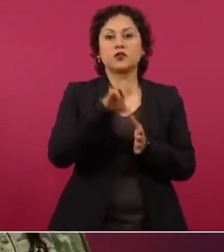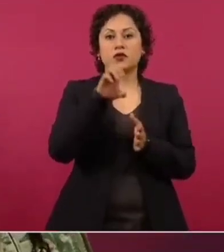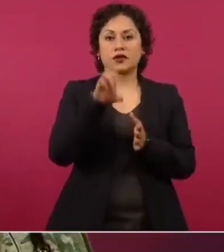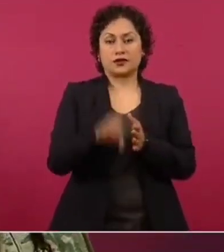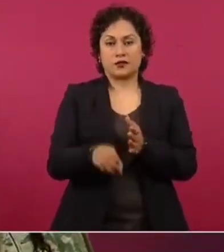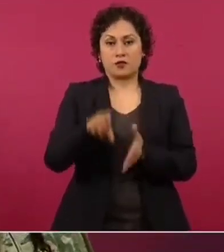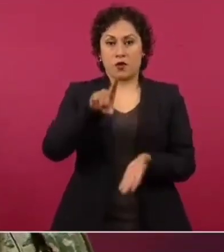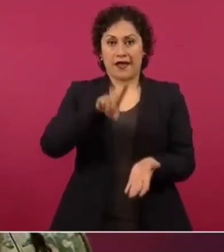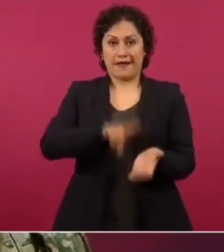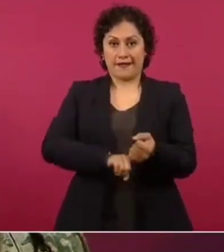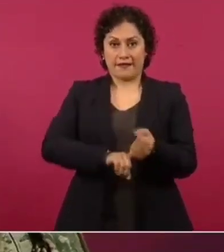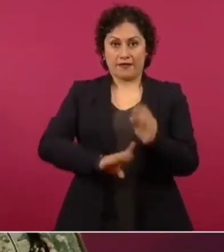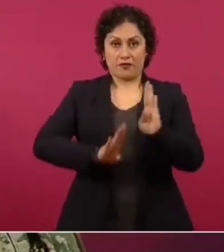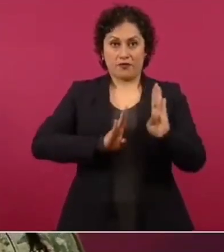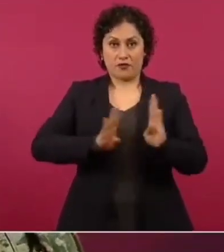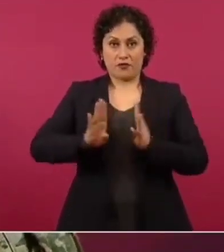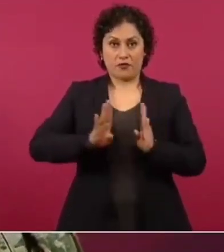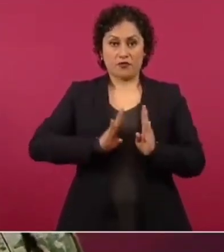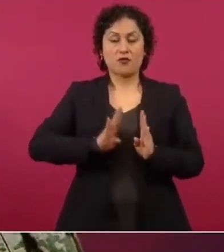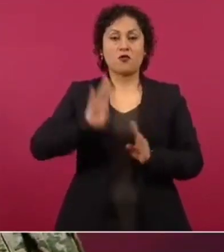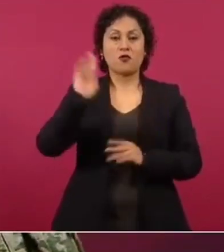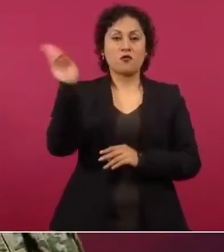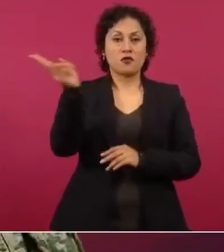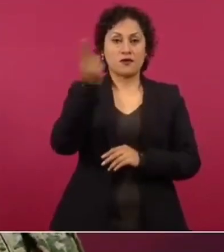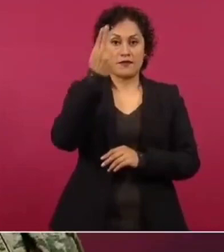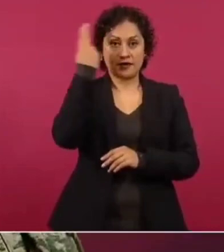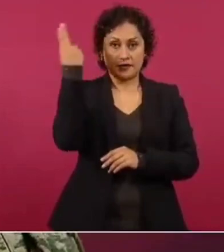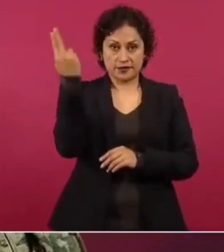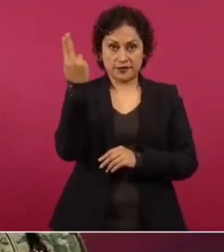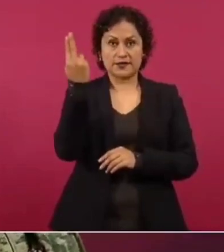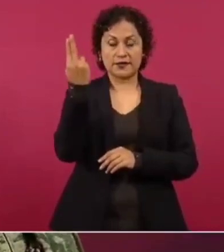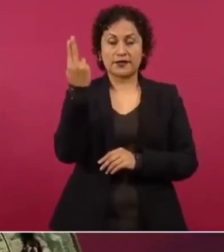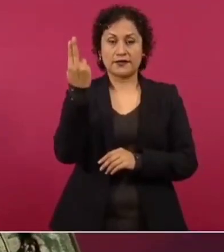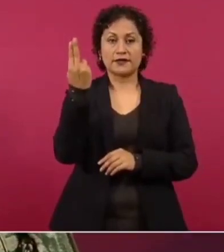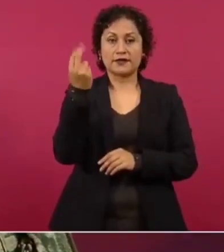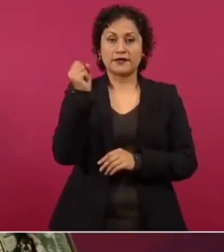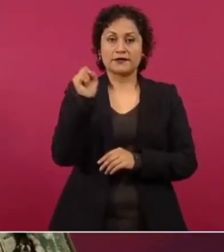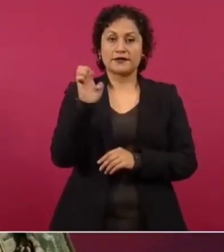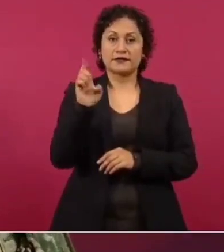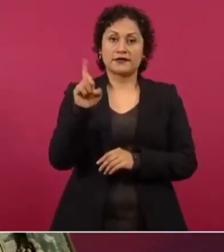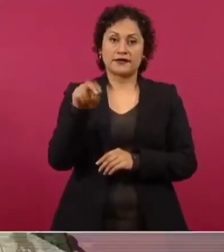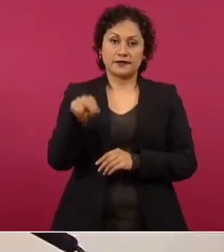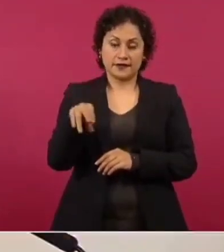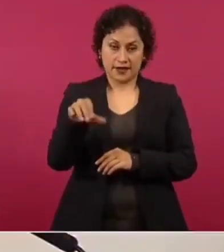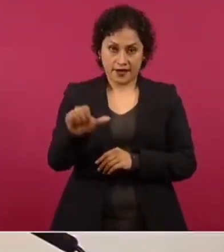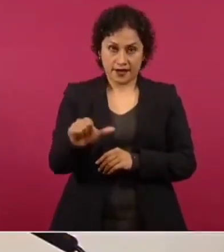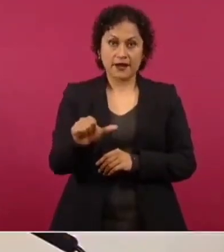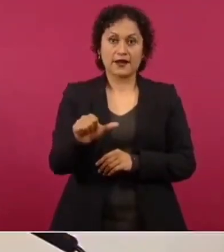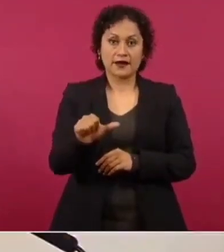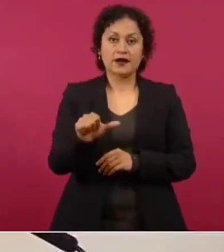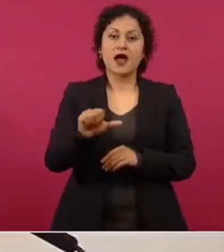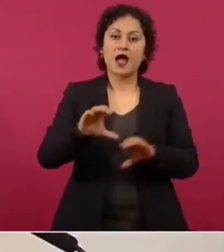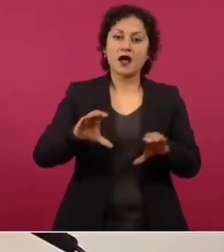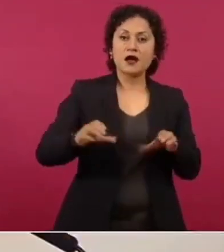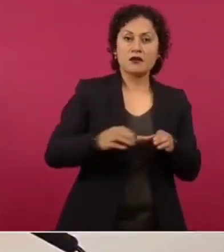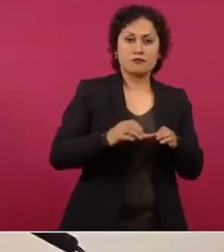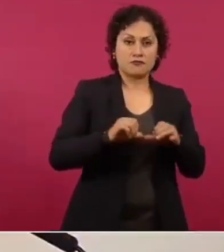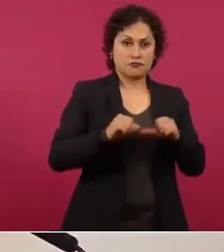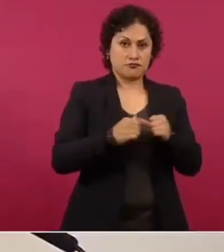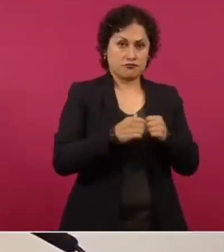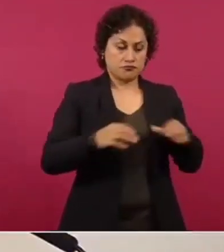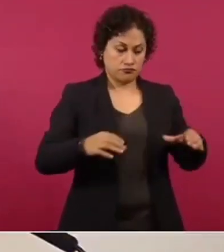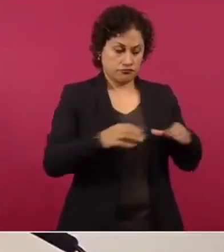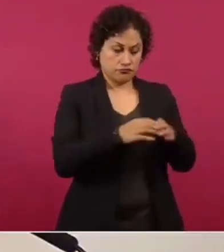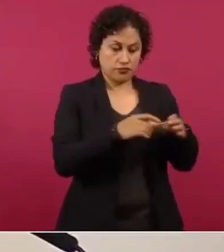de la Universidad del Ejército y Fuerza Aérea un área dedicada al deporte y en esa